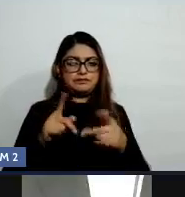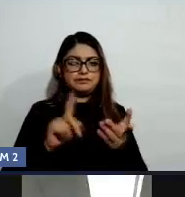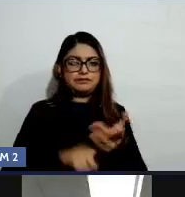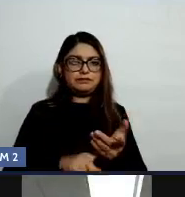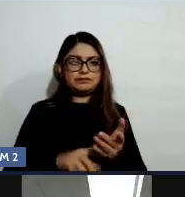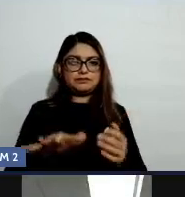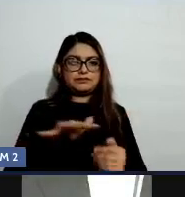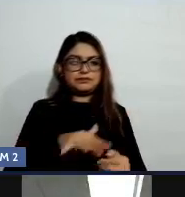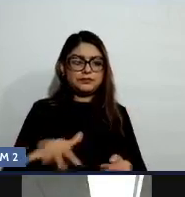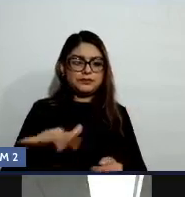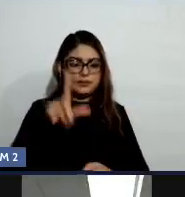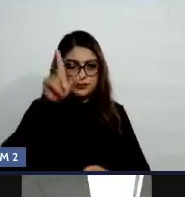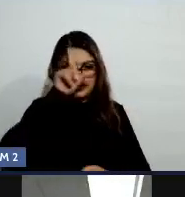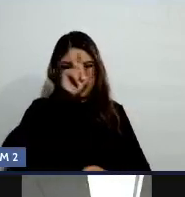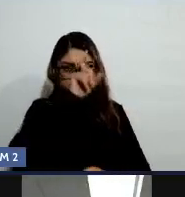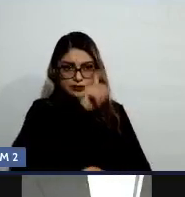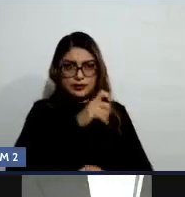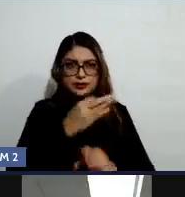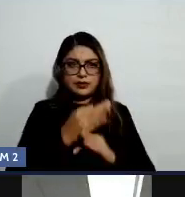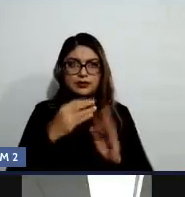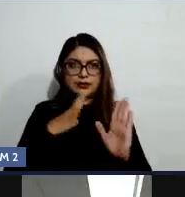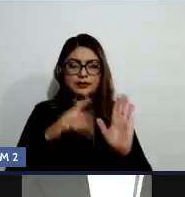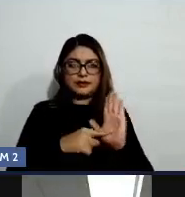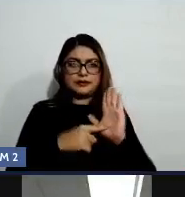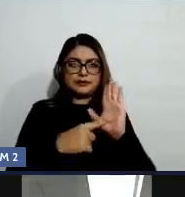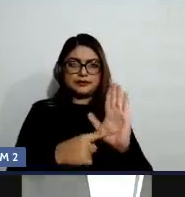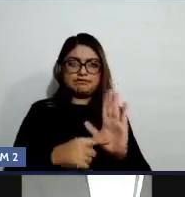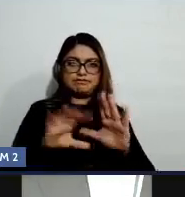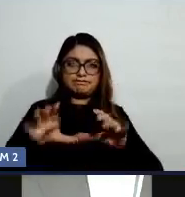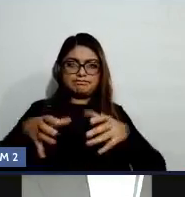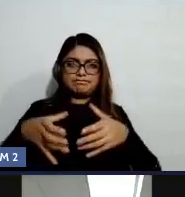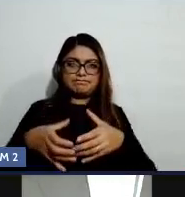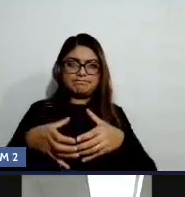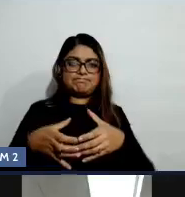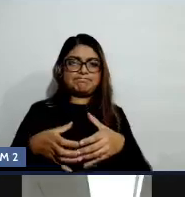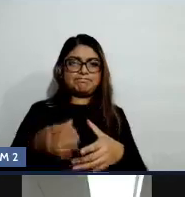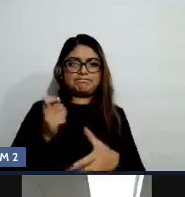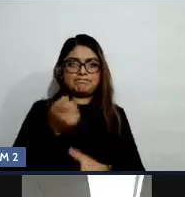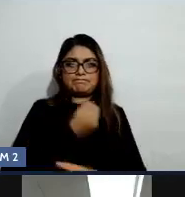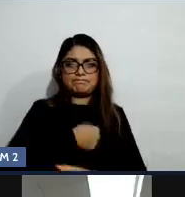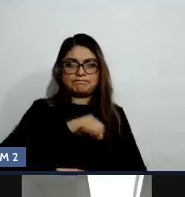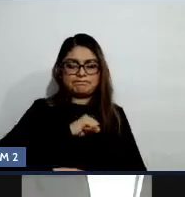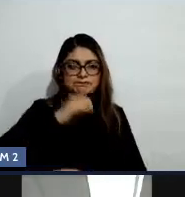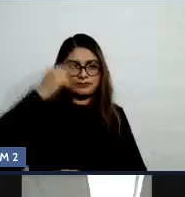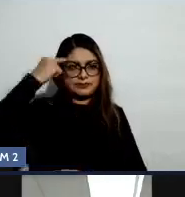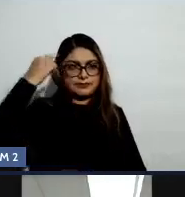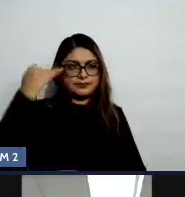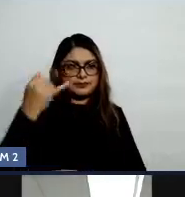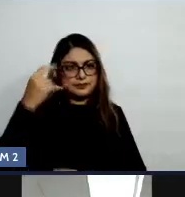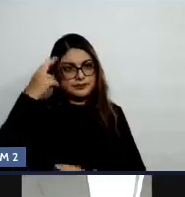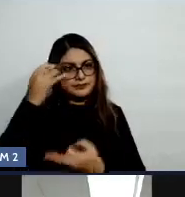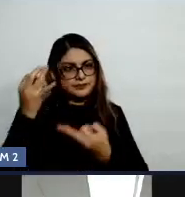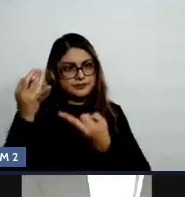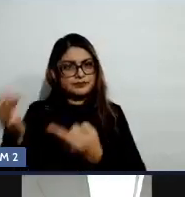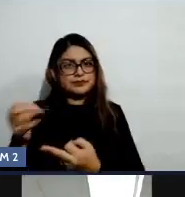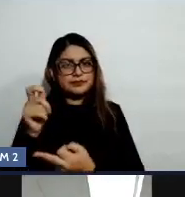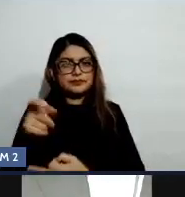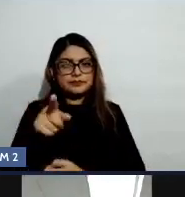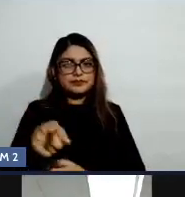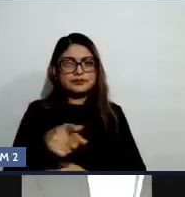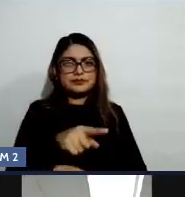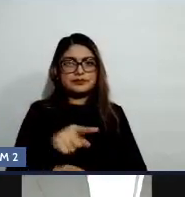Pero, pues, ahí estamos, los centros comunitarios de salud mental y adicciones, y también la línea de la vida, donde